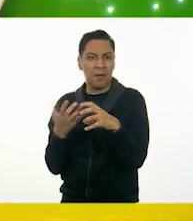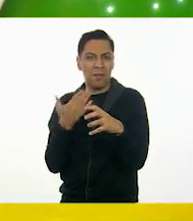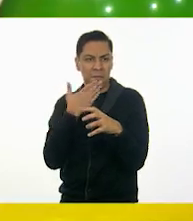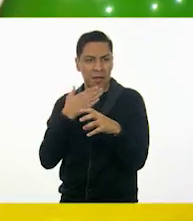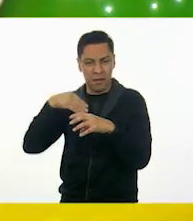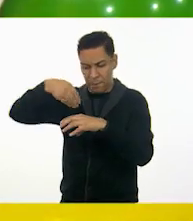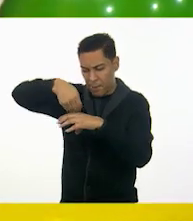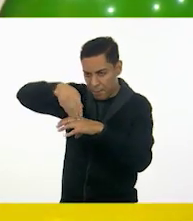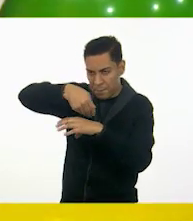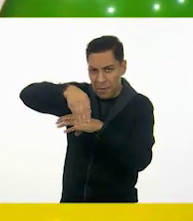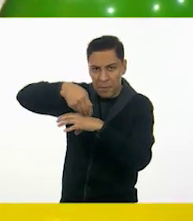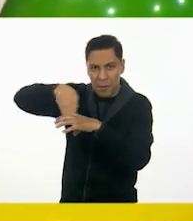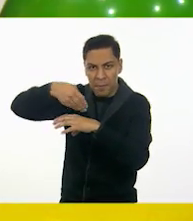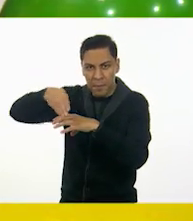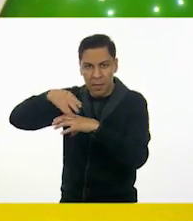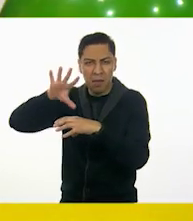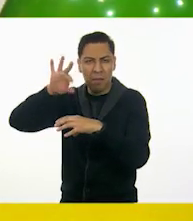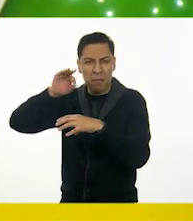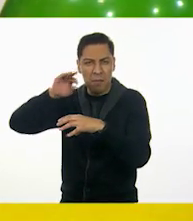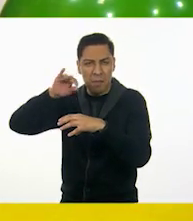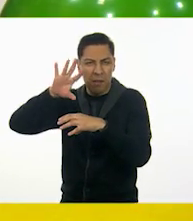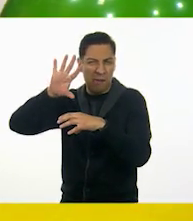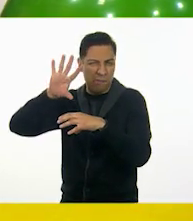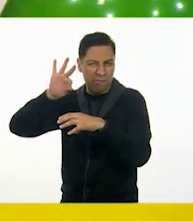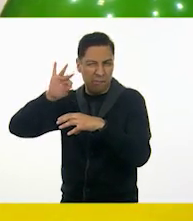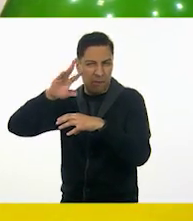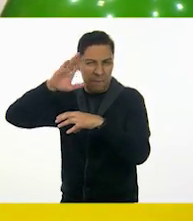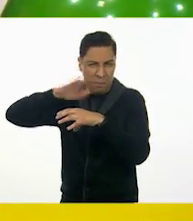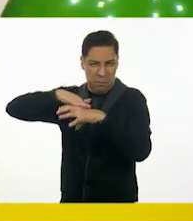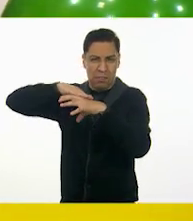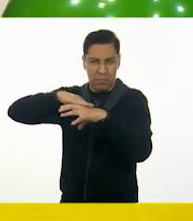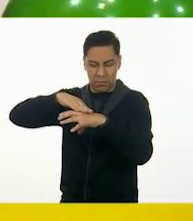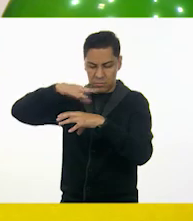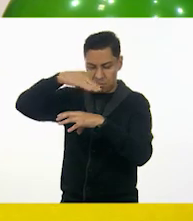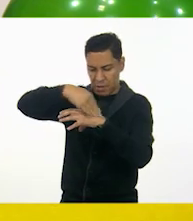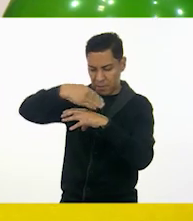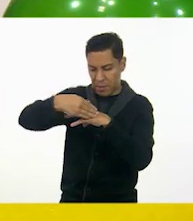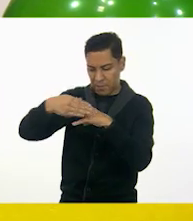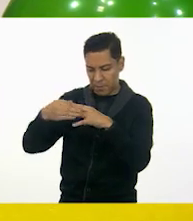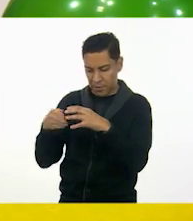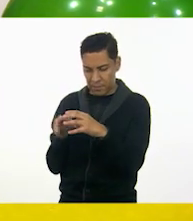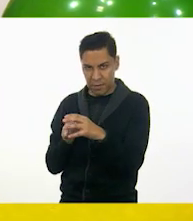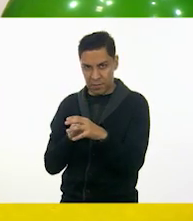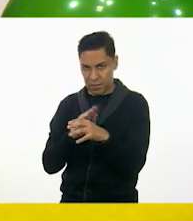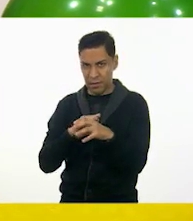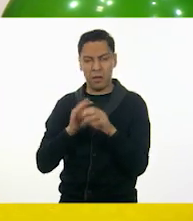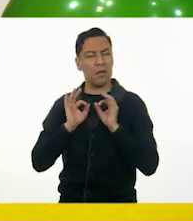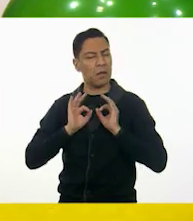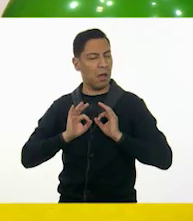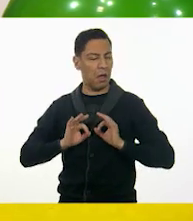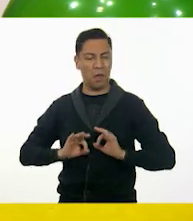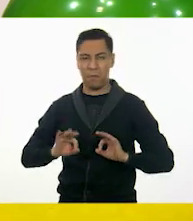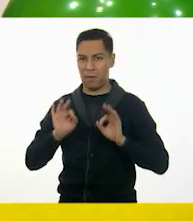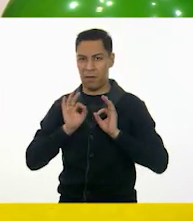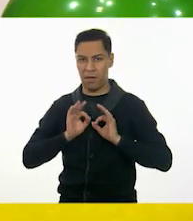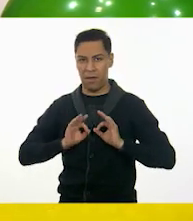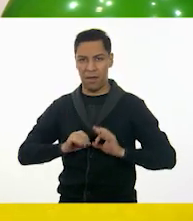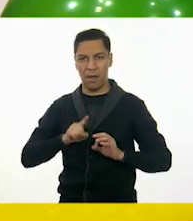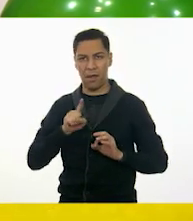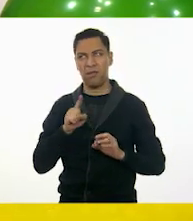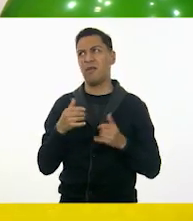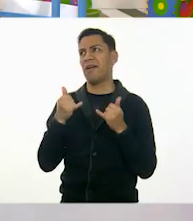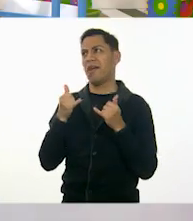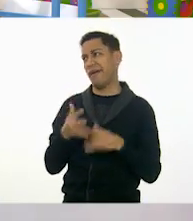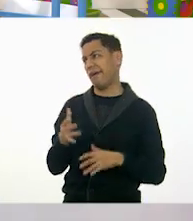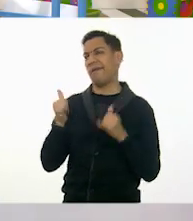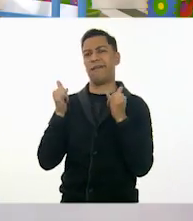pegamento para que quede listo. Con mucha calma. Tienes que disfrutar mucho